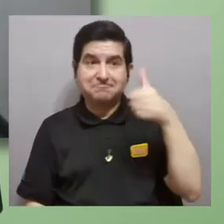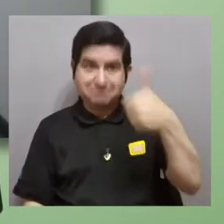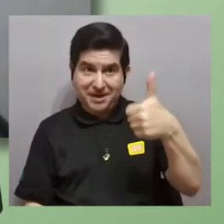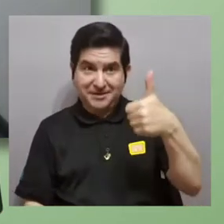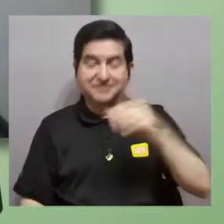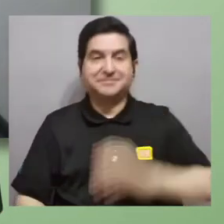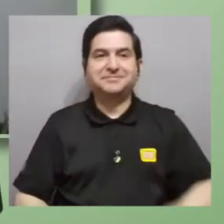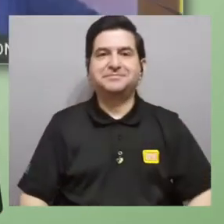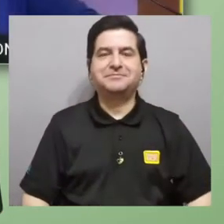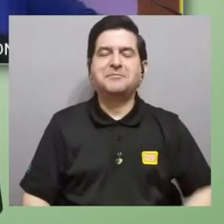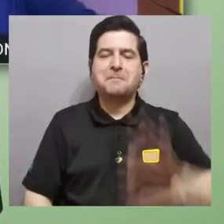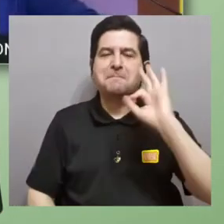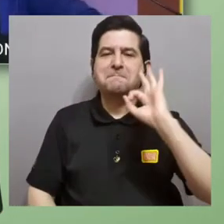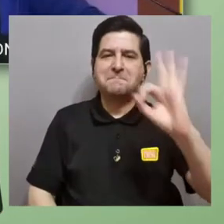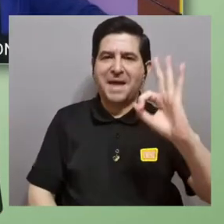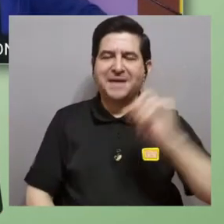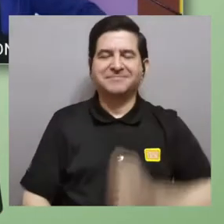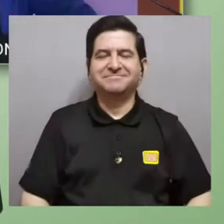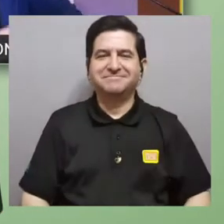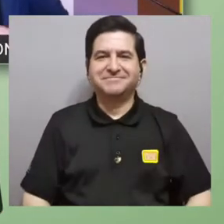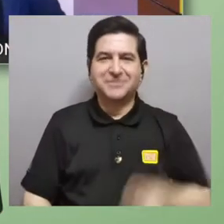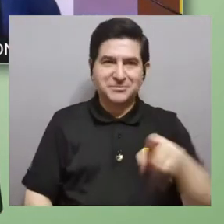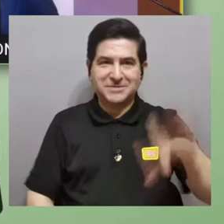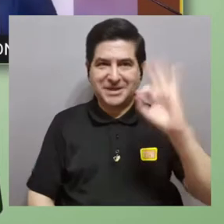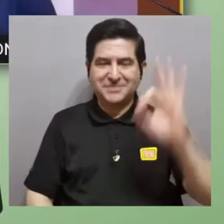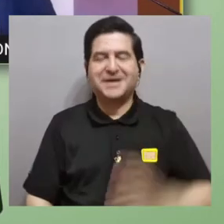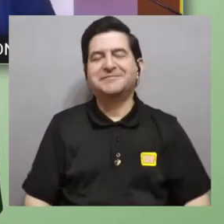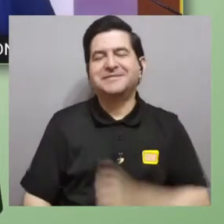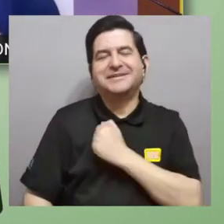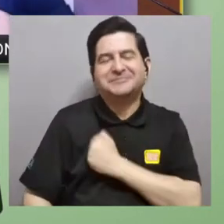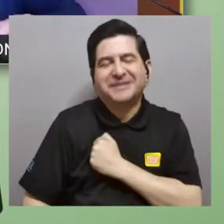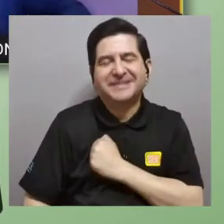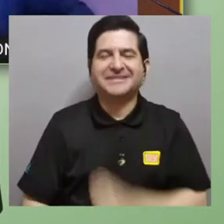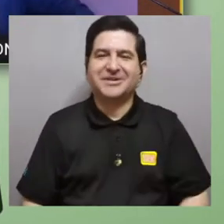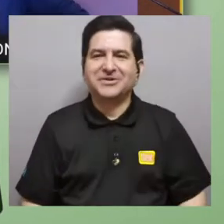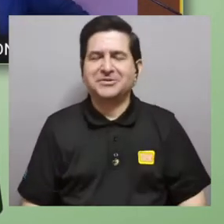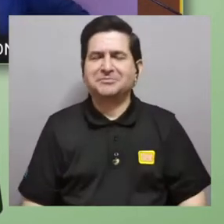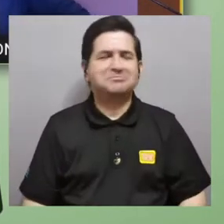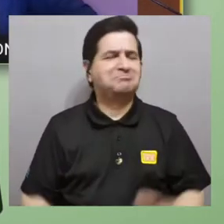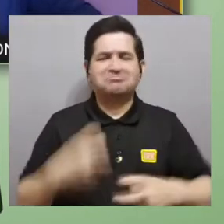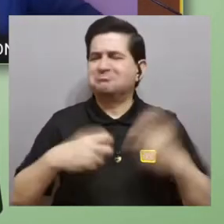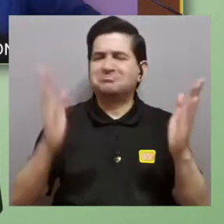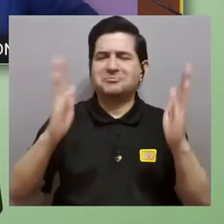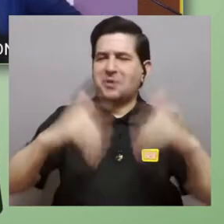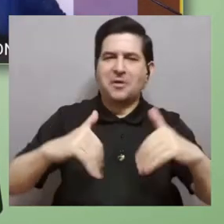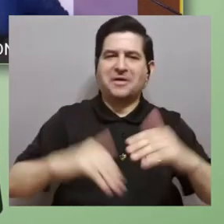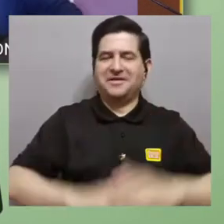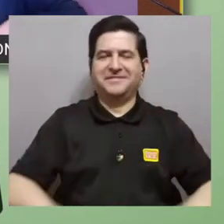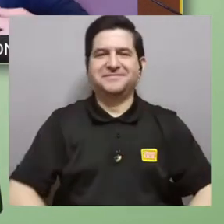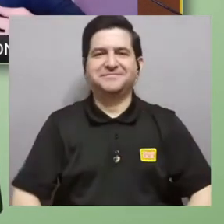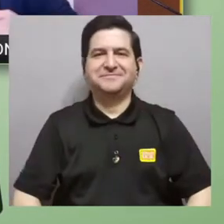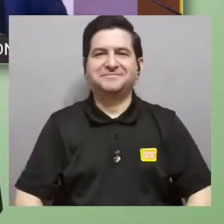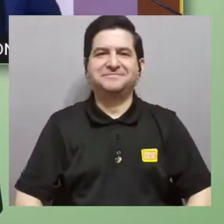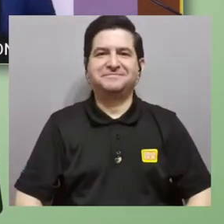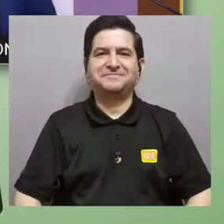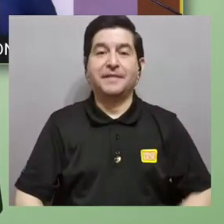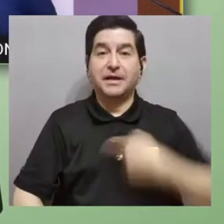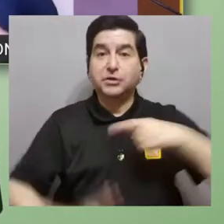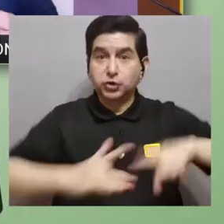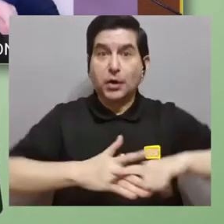Sebastián, ¿qué tal? Todo bien. ¿Cómo le va, Gary? No hay problema. Bueno,